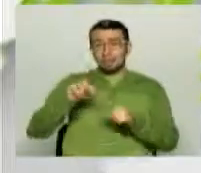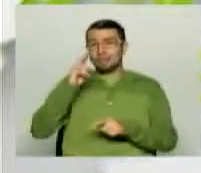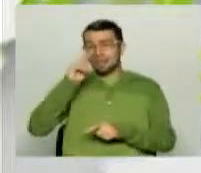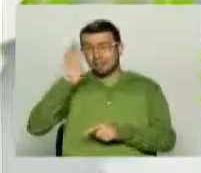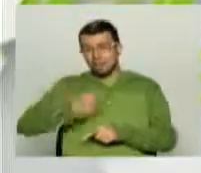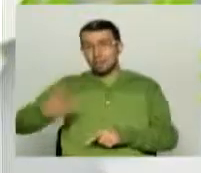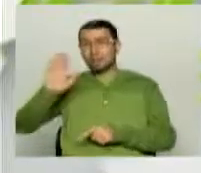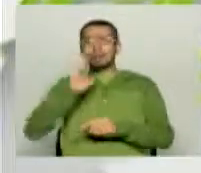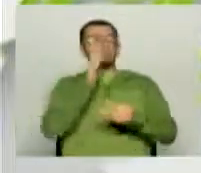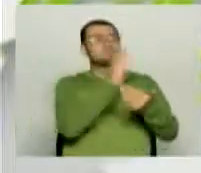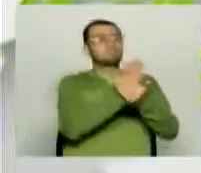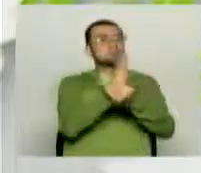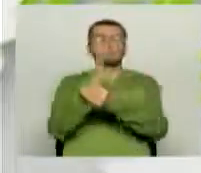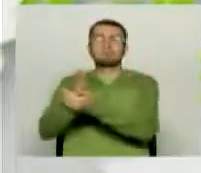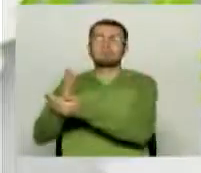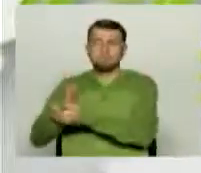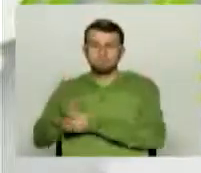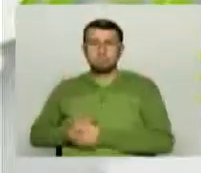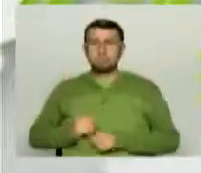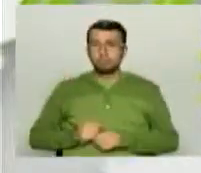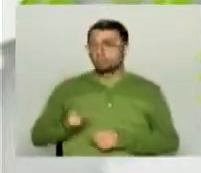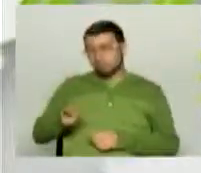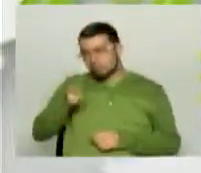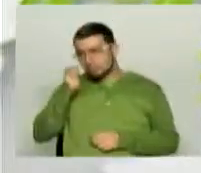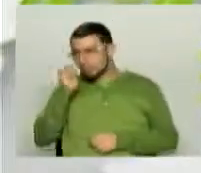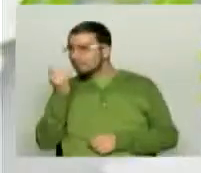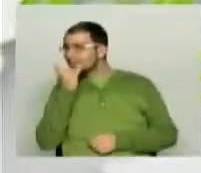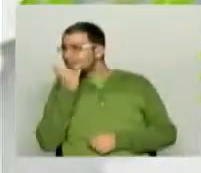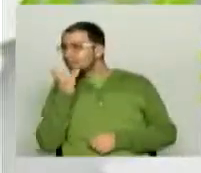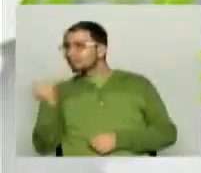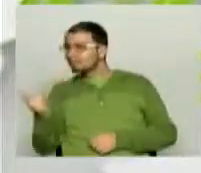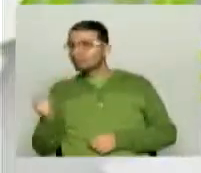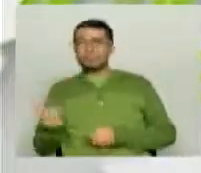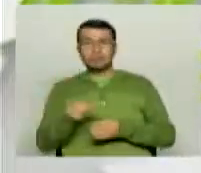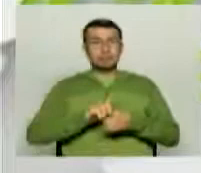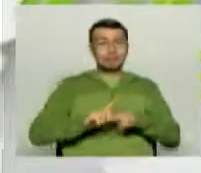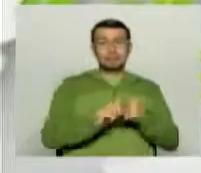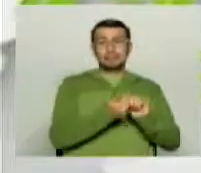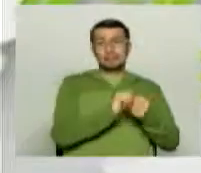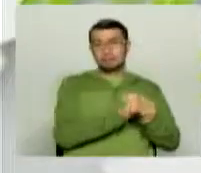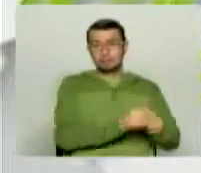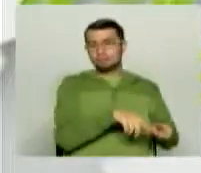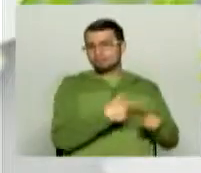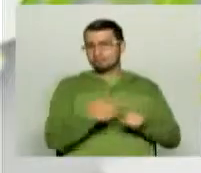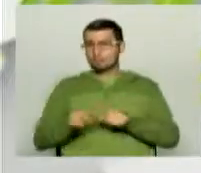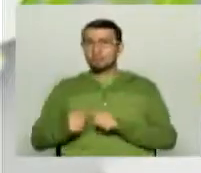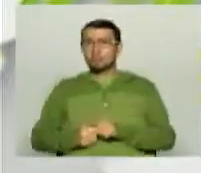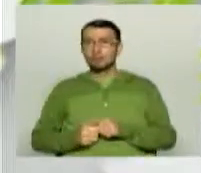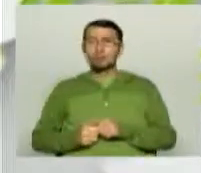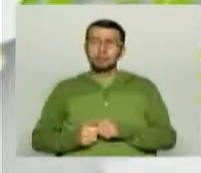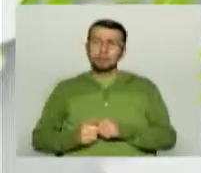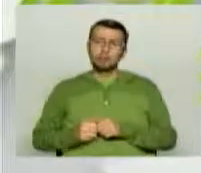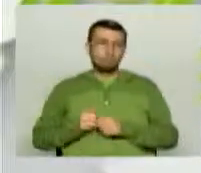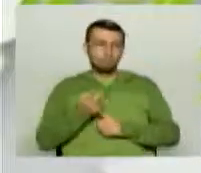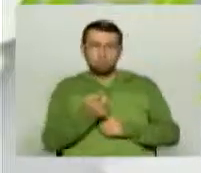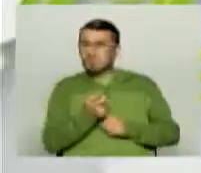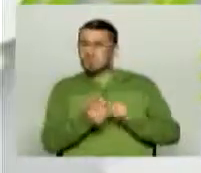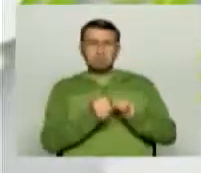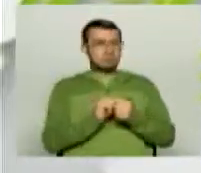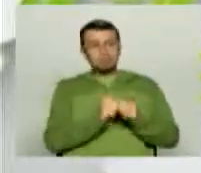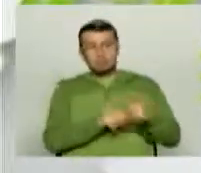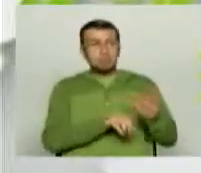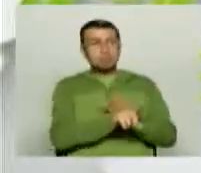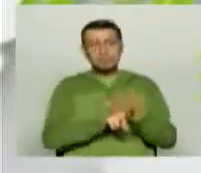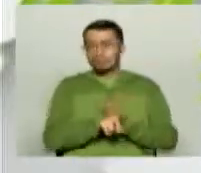nuestro eje cafetero y también, pues, muy al tanto de lo que pasa con las ligas deportivas, aunque, pues, el movimiento igual tiene escaso porque